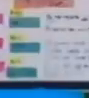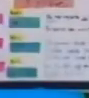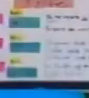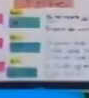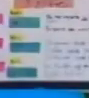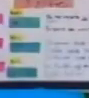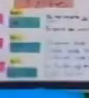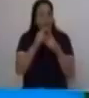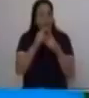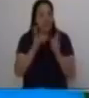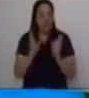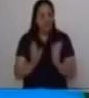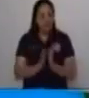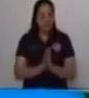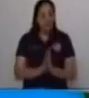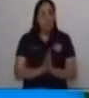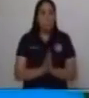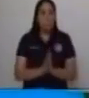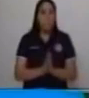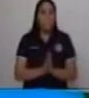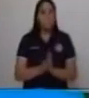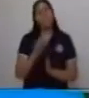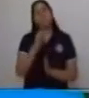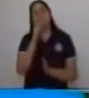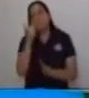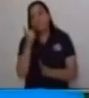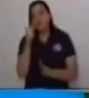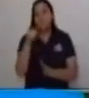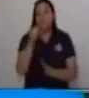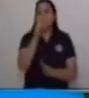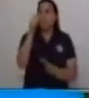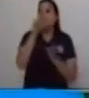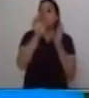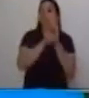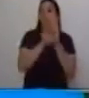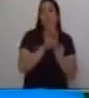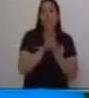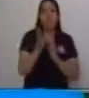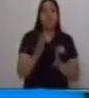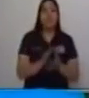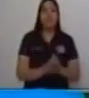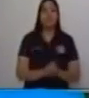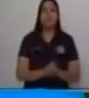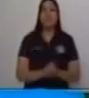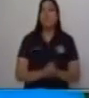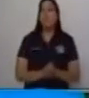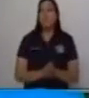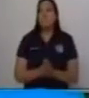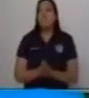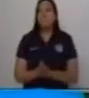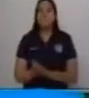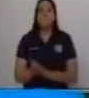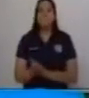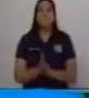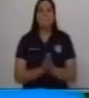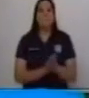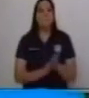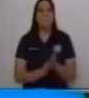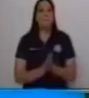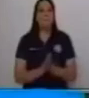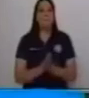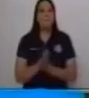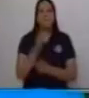de ese sentido ¿verdad? vamos a corregir por acá dijiste es una jota